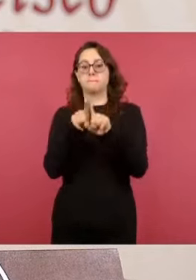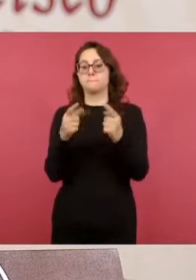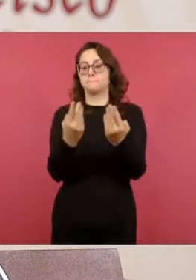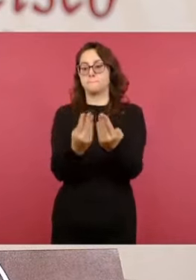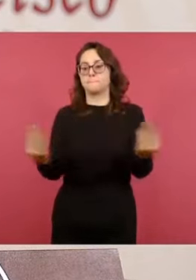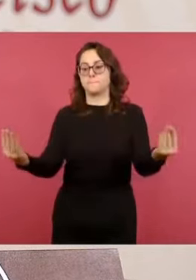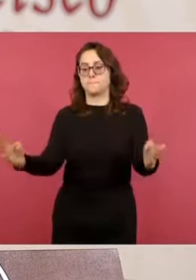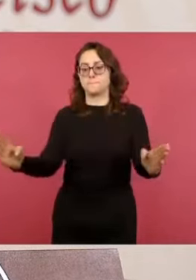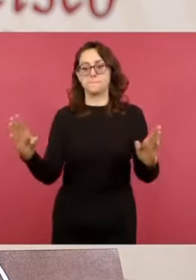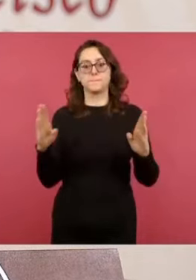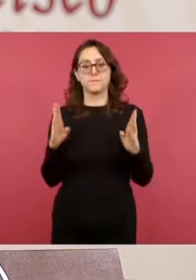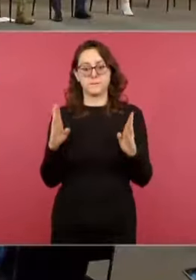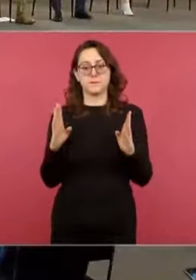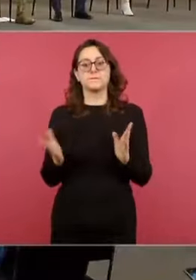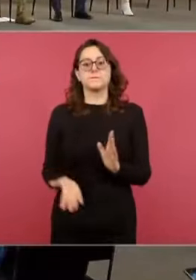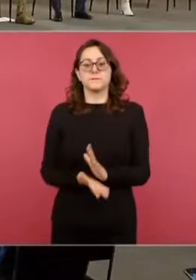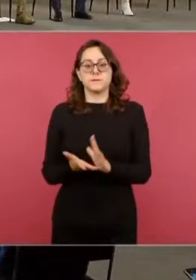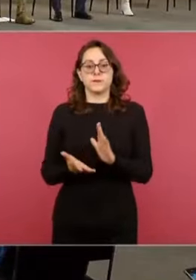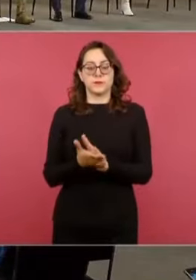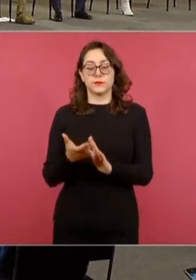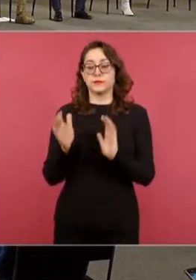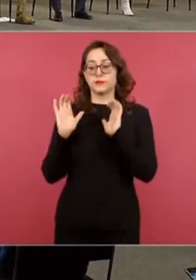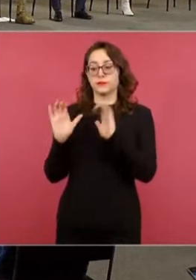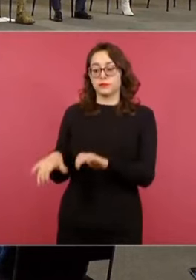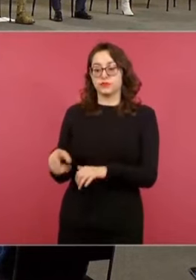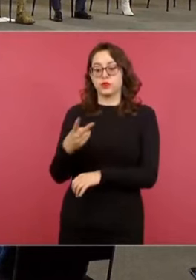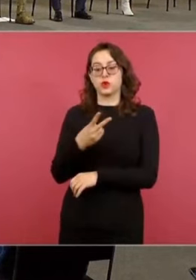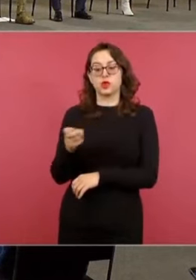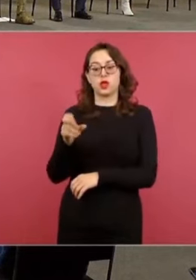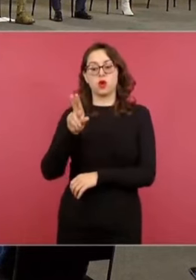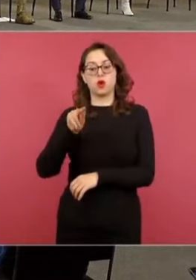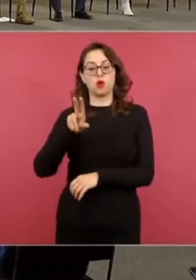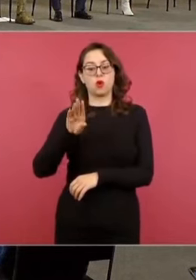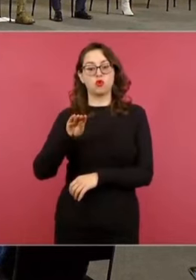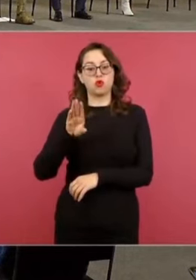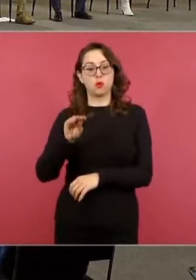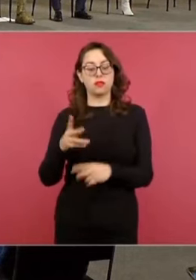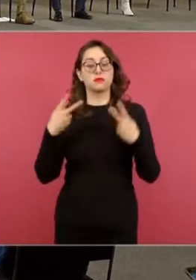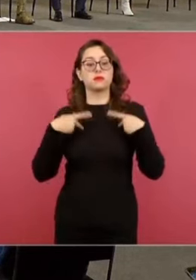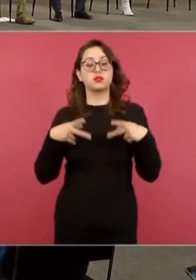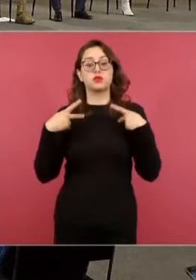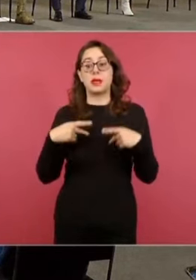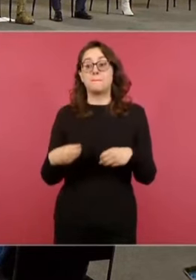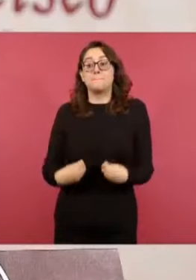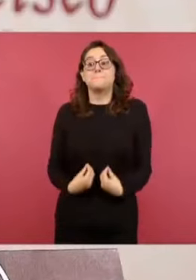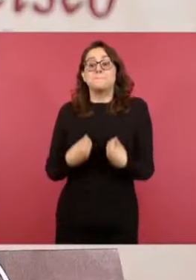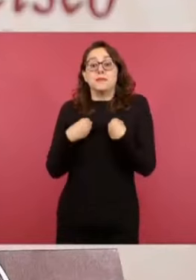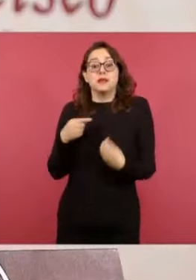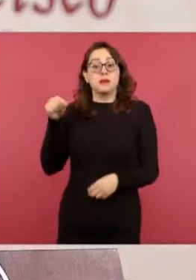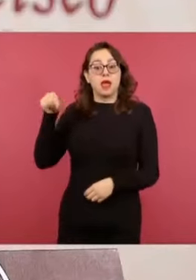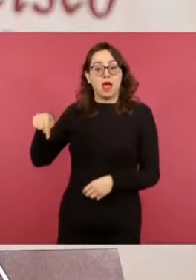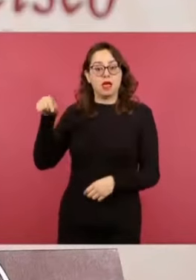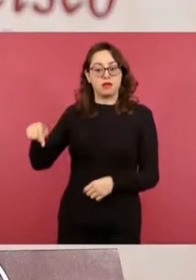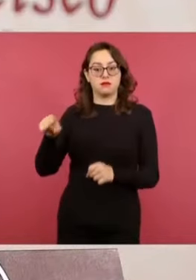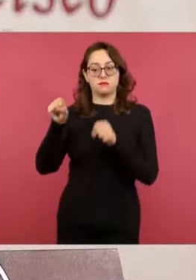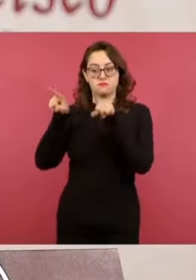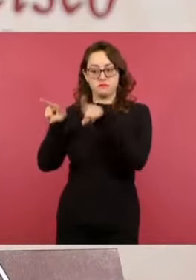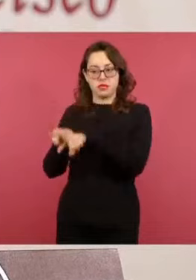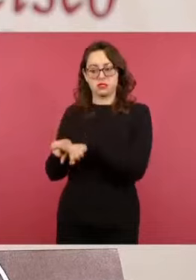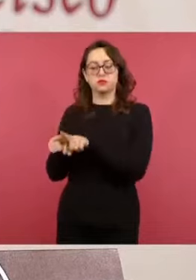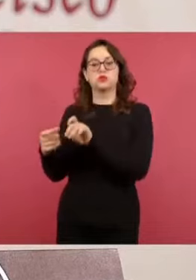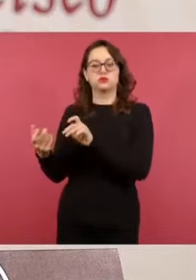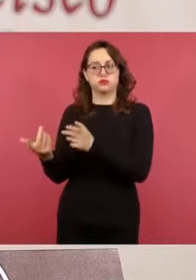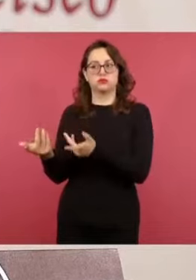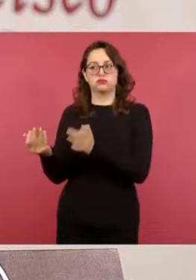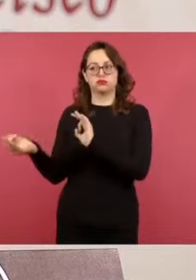perimetral. Se han generado un total de 290 empleos para los pobladores de la región, con lo que se coadyuva al incremento de la derrama